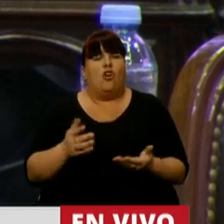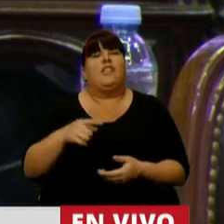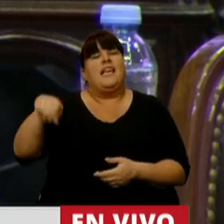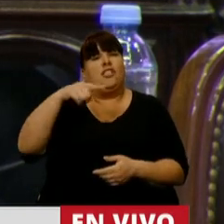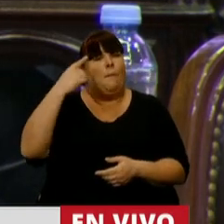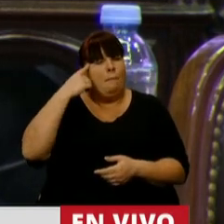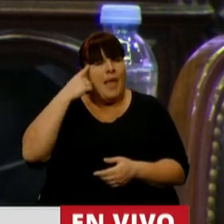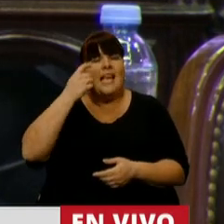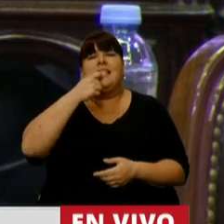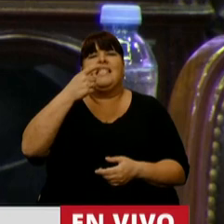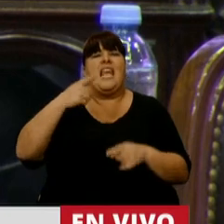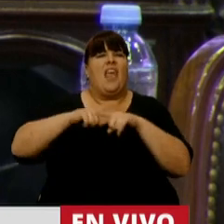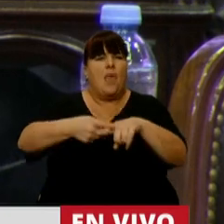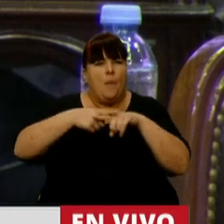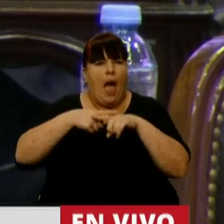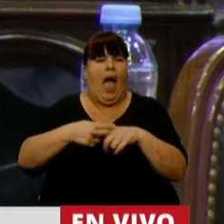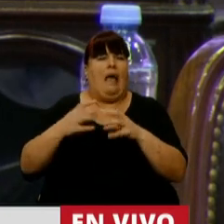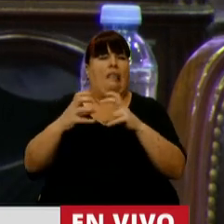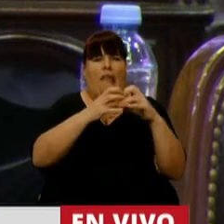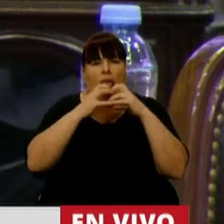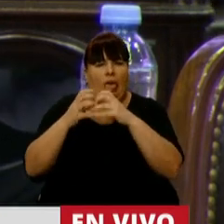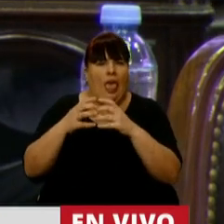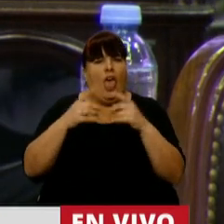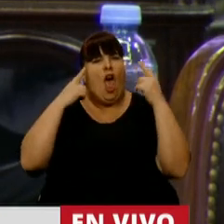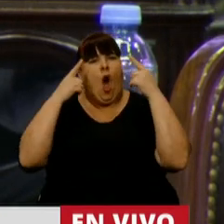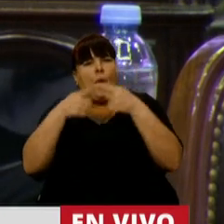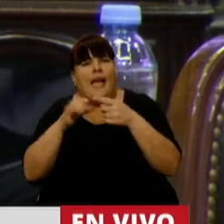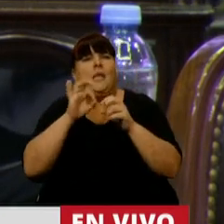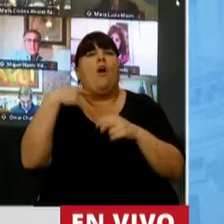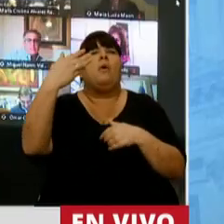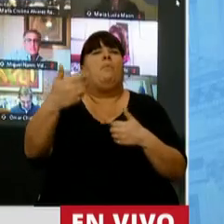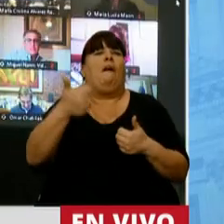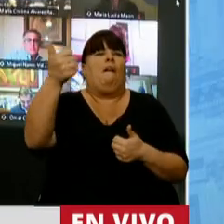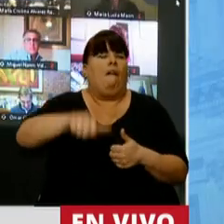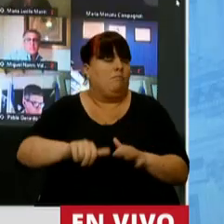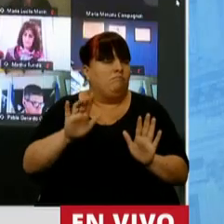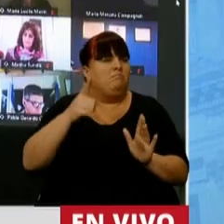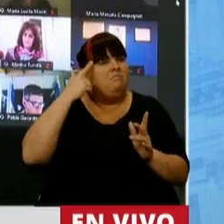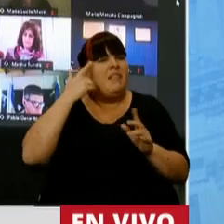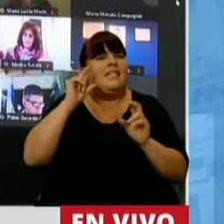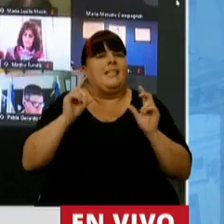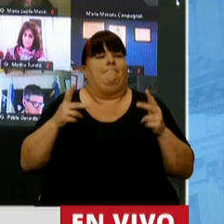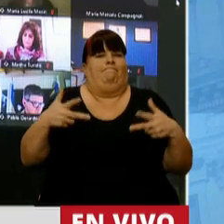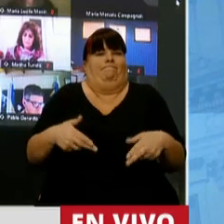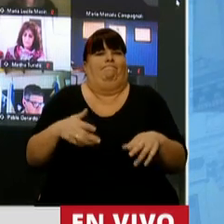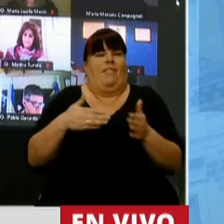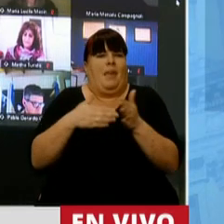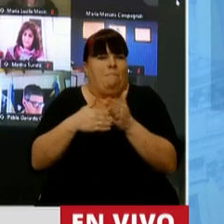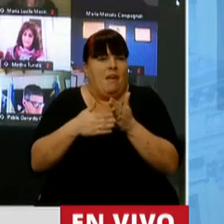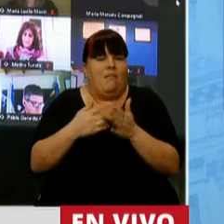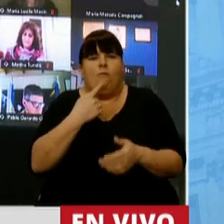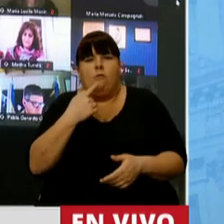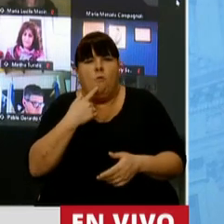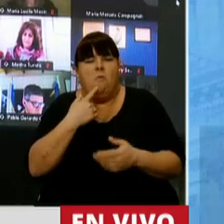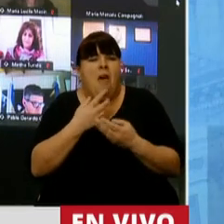supone que cualquier discusión, debate, trazado de objetivos y de resultados es un análisis limitado, incierto